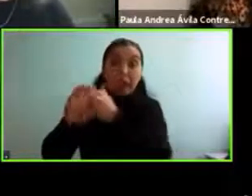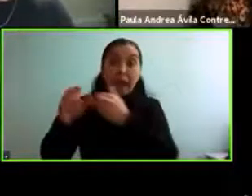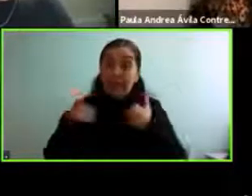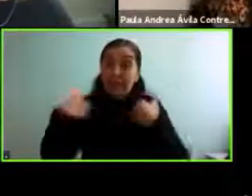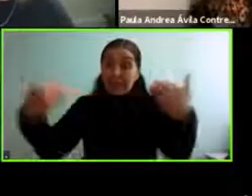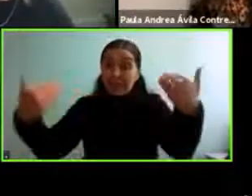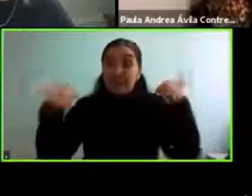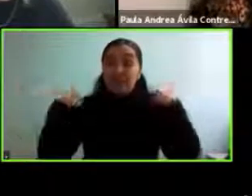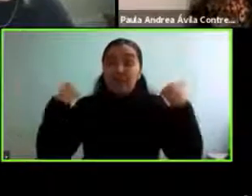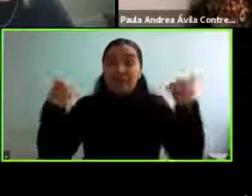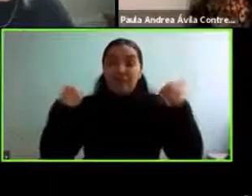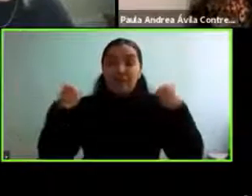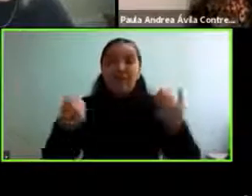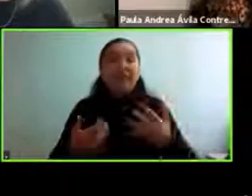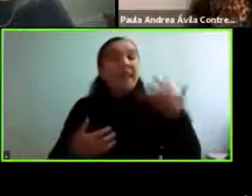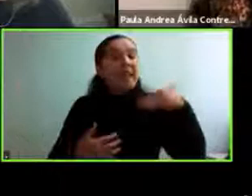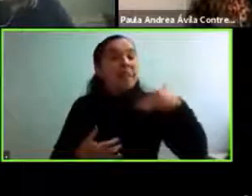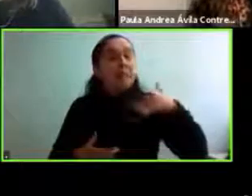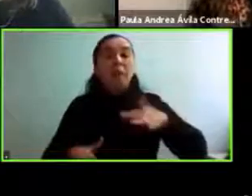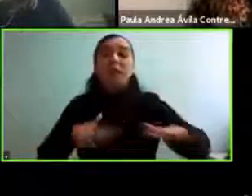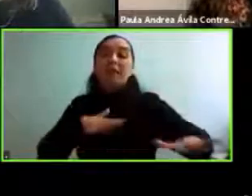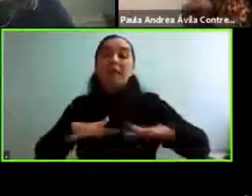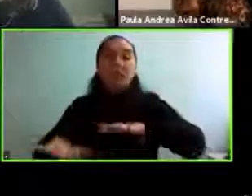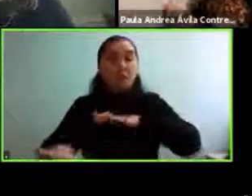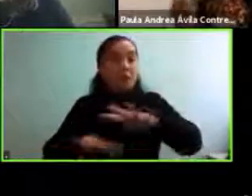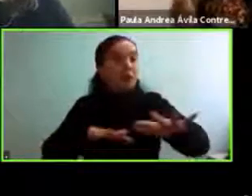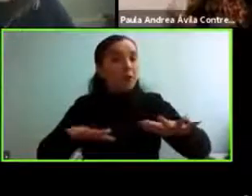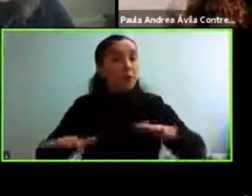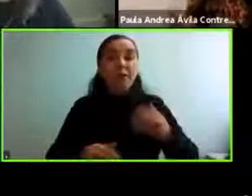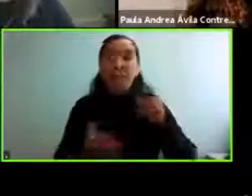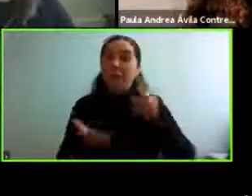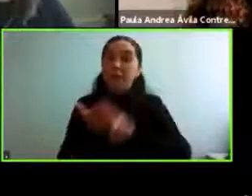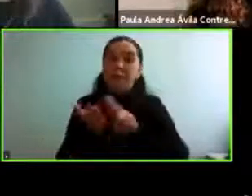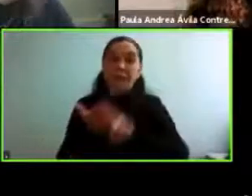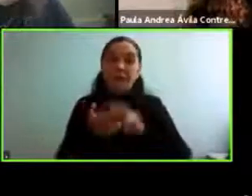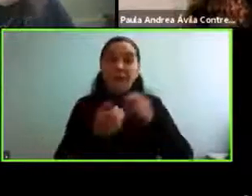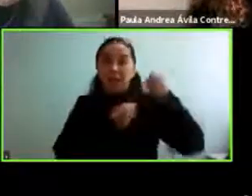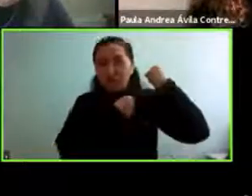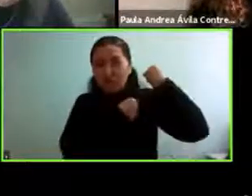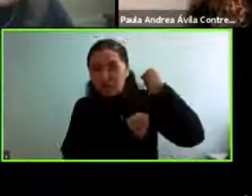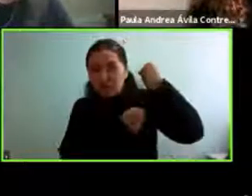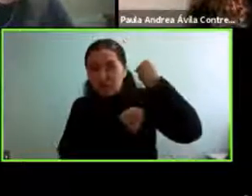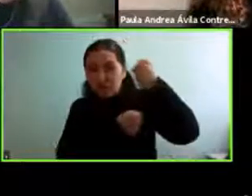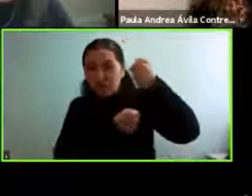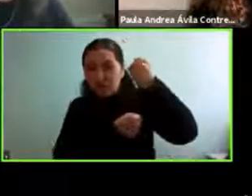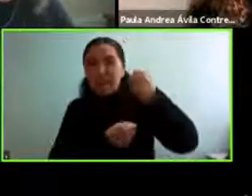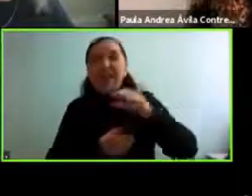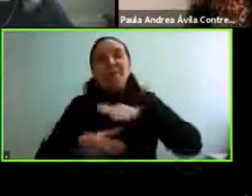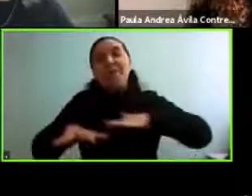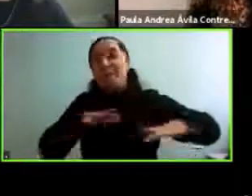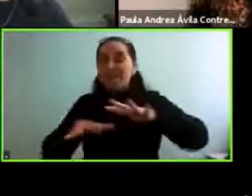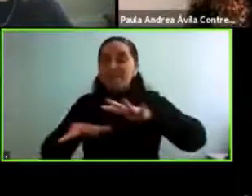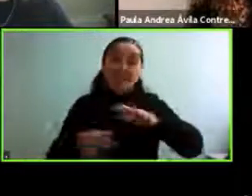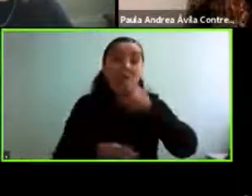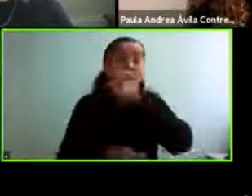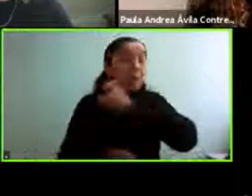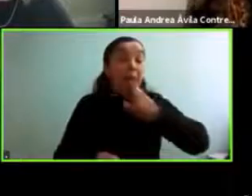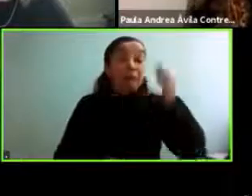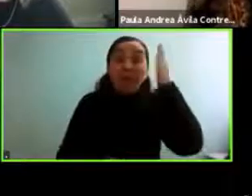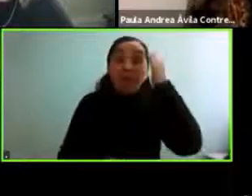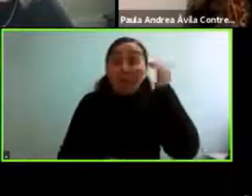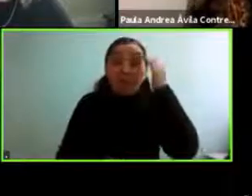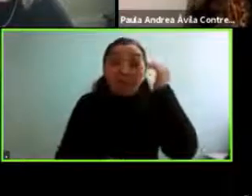importante estar en movimiento y de verdad que yo tengo una bandera de lucha con eso porque la gente no sabe lo que